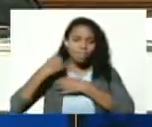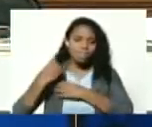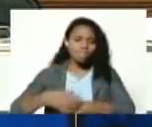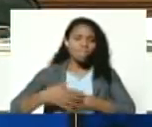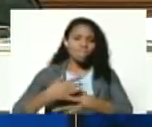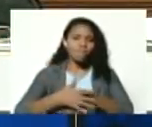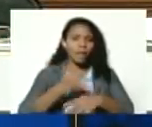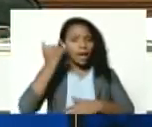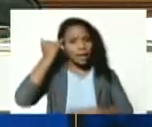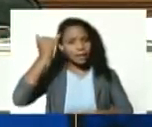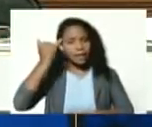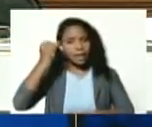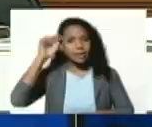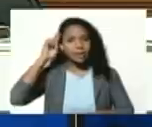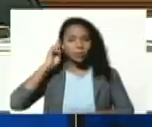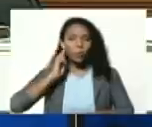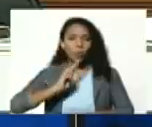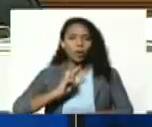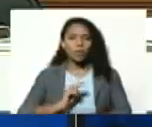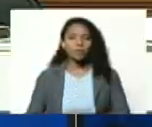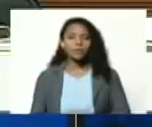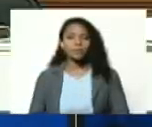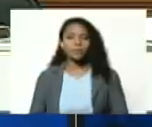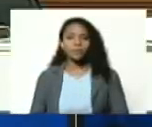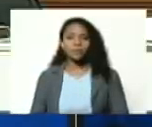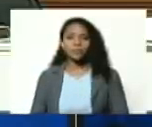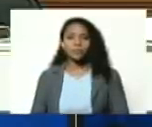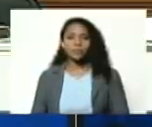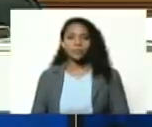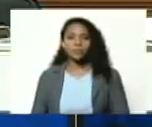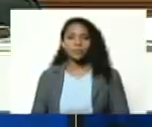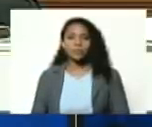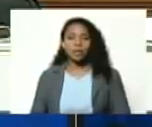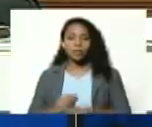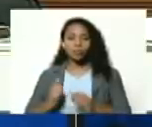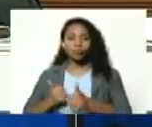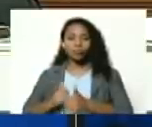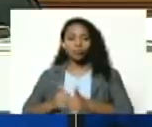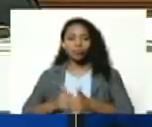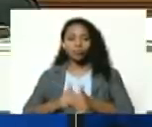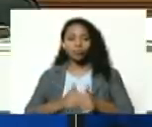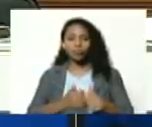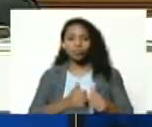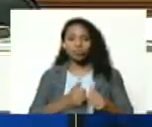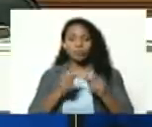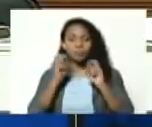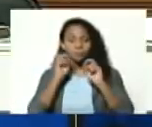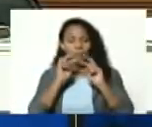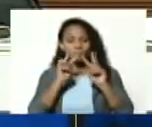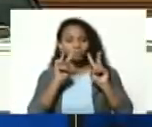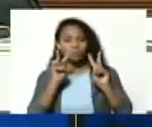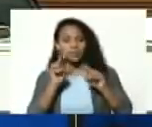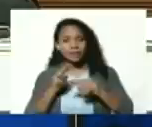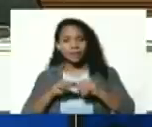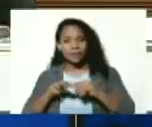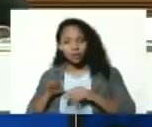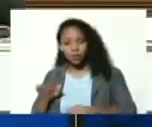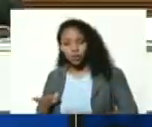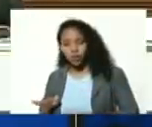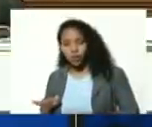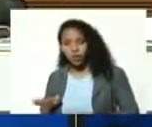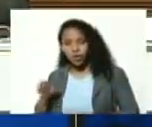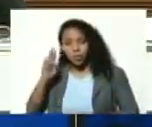la idea de Simón Bolívar de seguidor admirador desde niño de